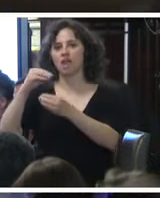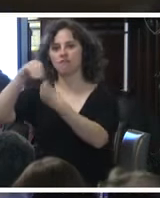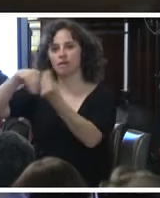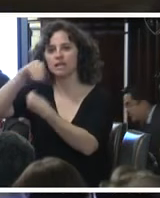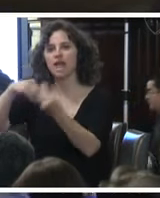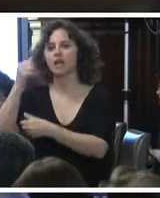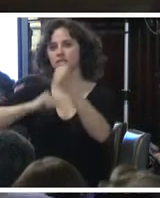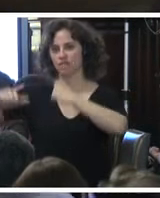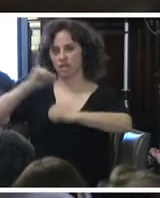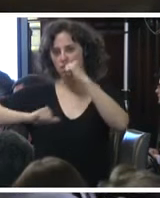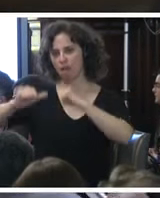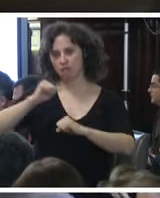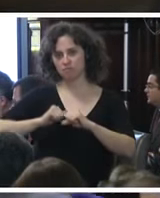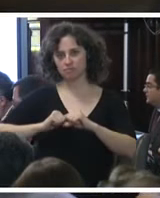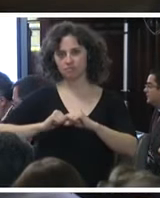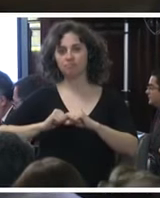Víctimas.